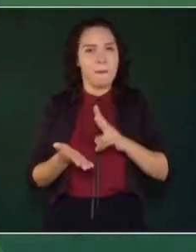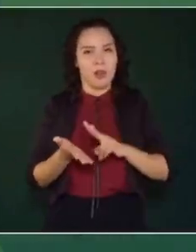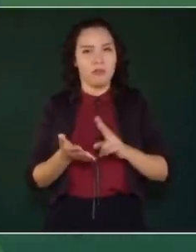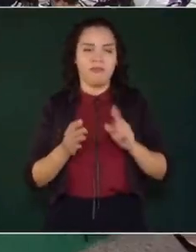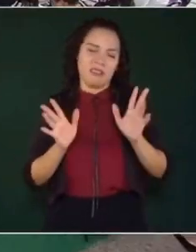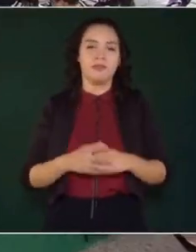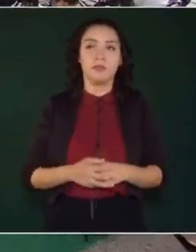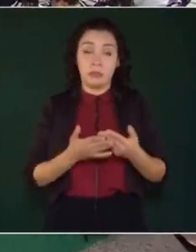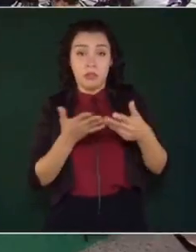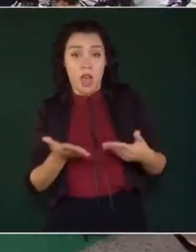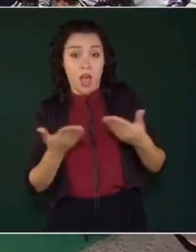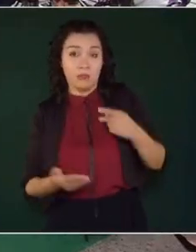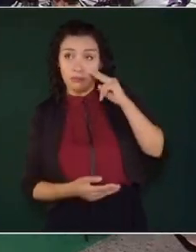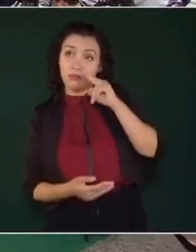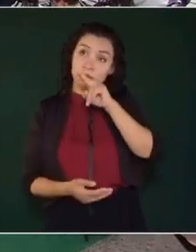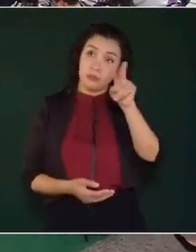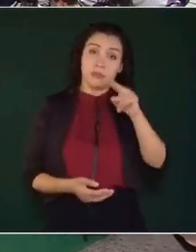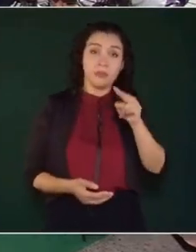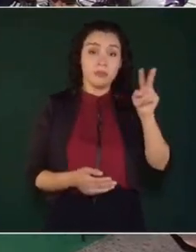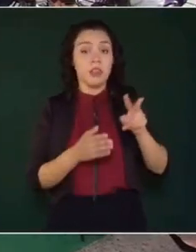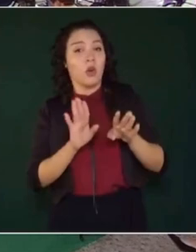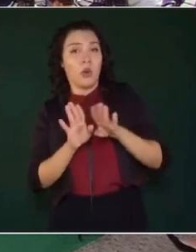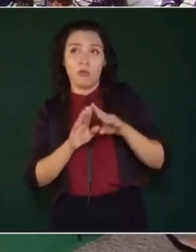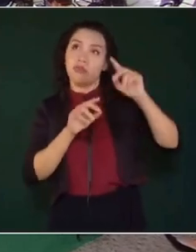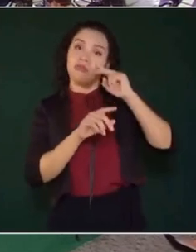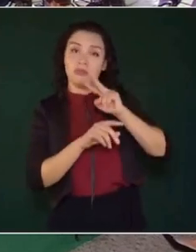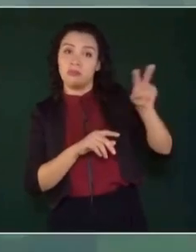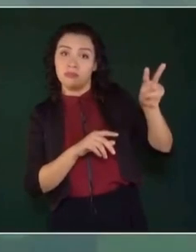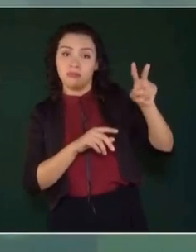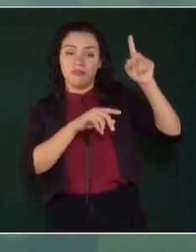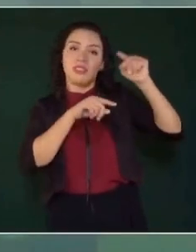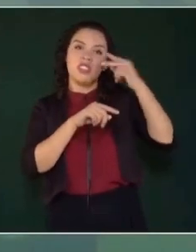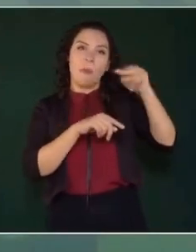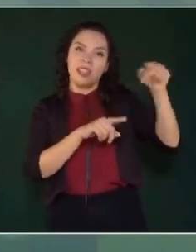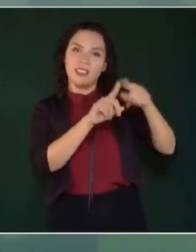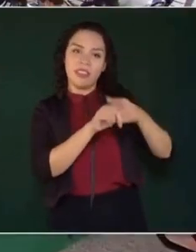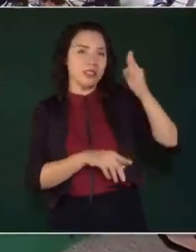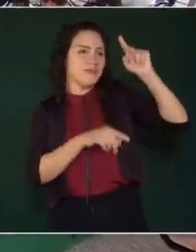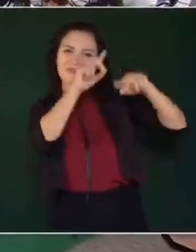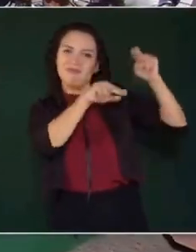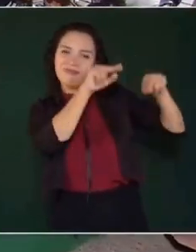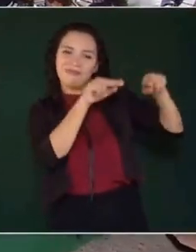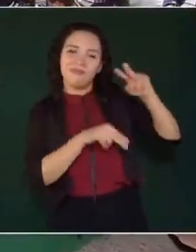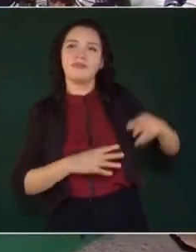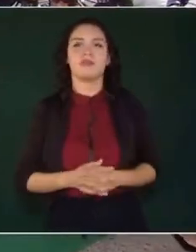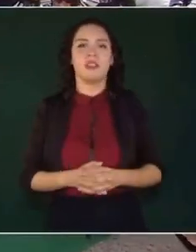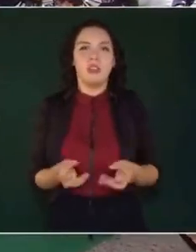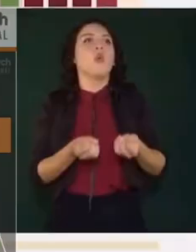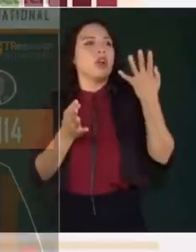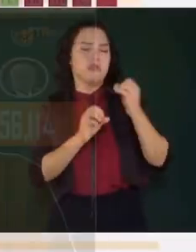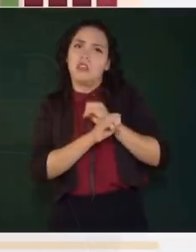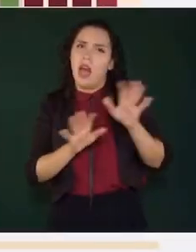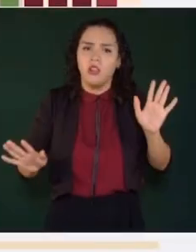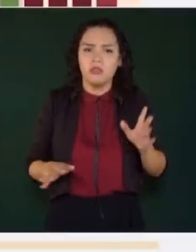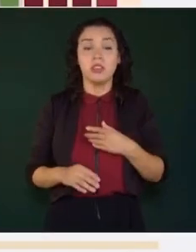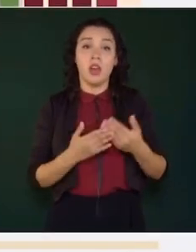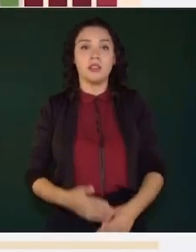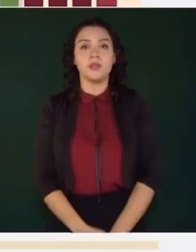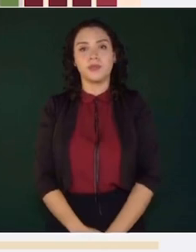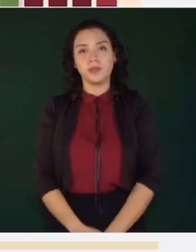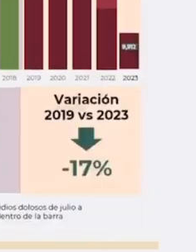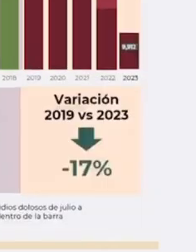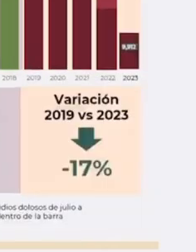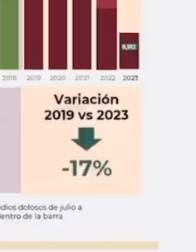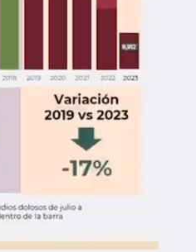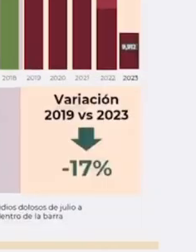en Tamaulipas, aquí está. Ok, ahora, todos nuestros adversarios, de la derecha. Dice, ¿cuántos homicidios? Claro, si sumamos